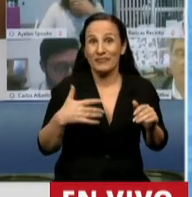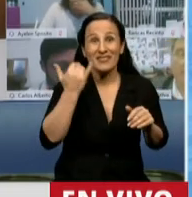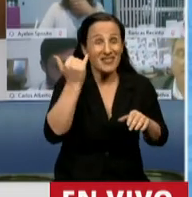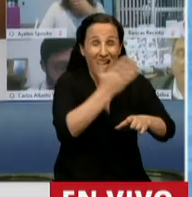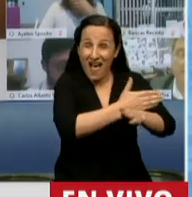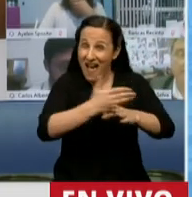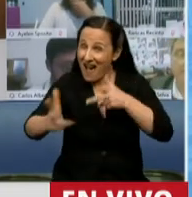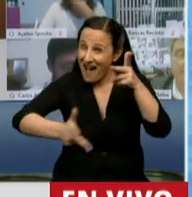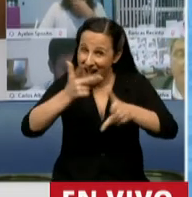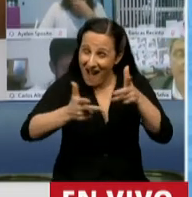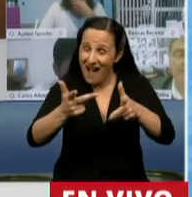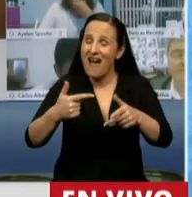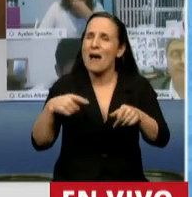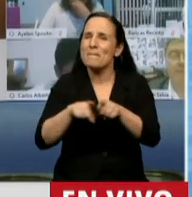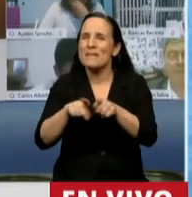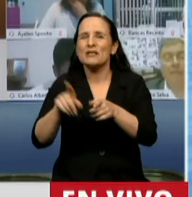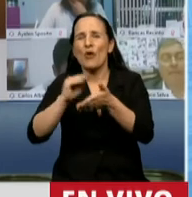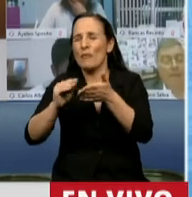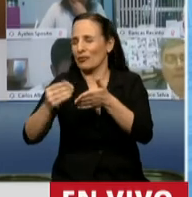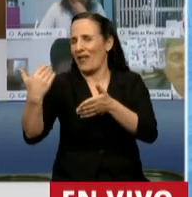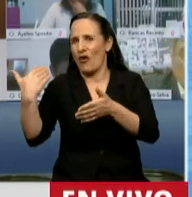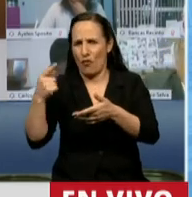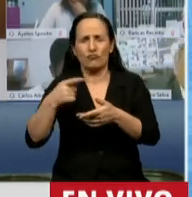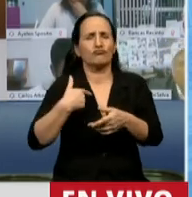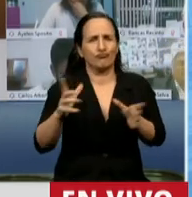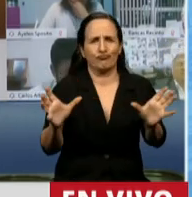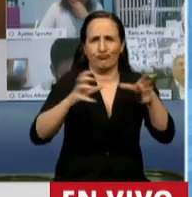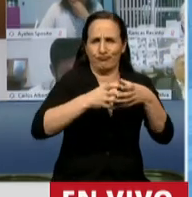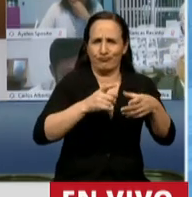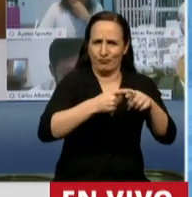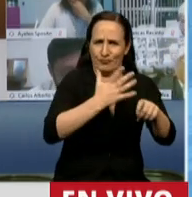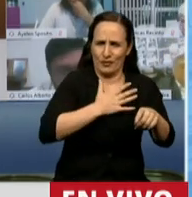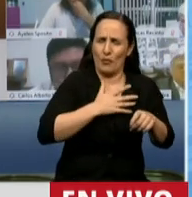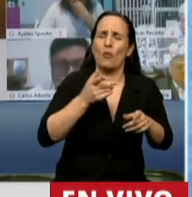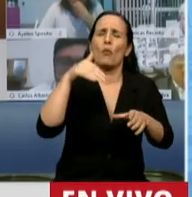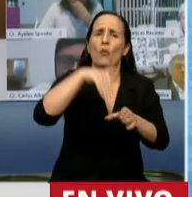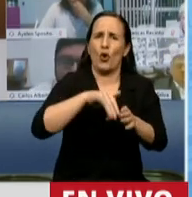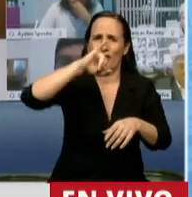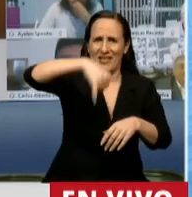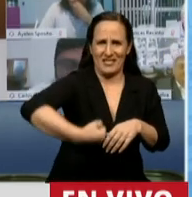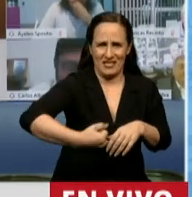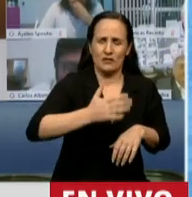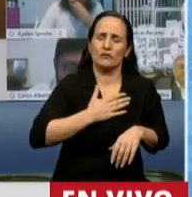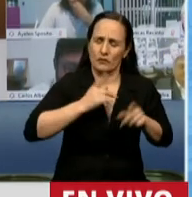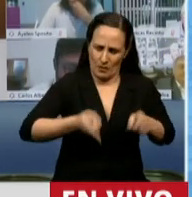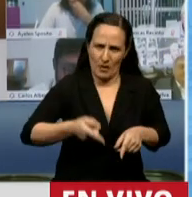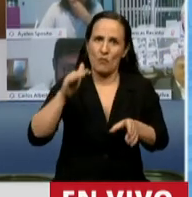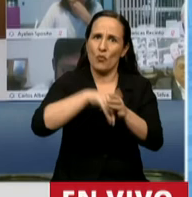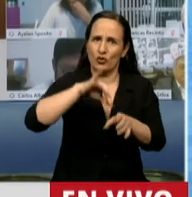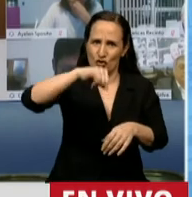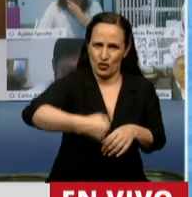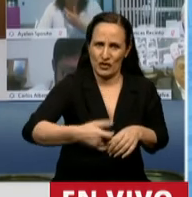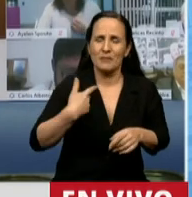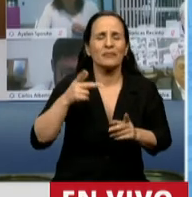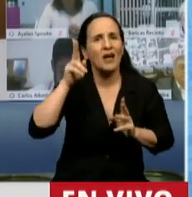el diputado Sarín, el diputado de Pérez, nuestro interbloque va a adelantar el voto positivo, como el niño, y quiero pedir la autorización